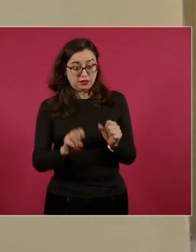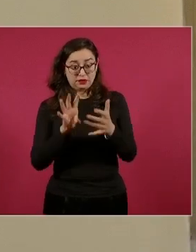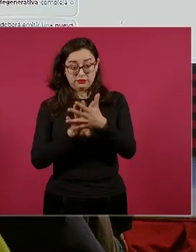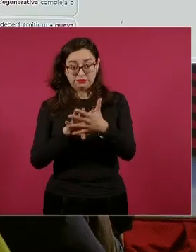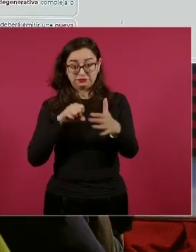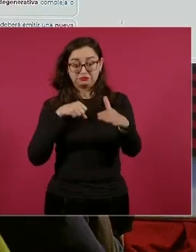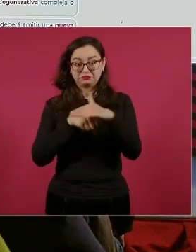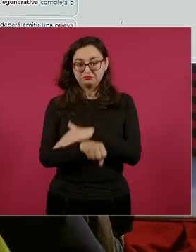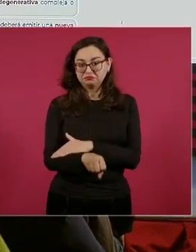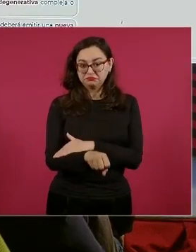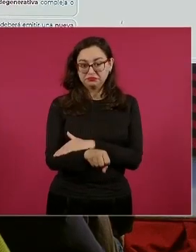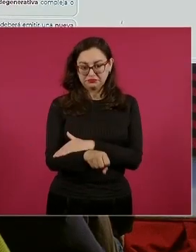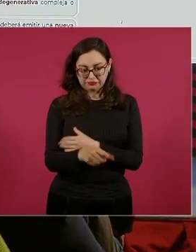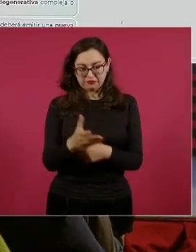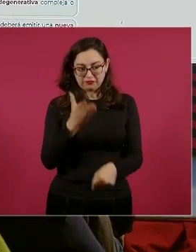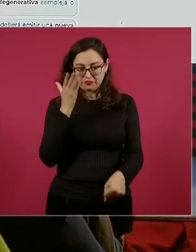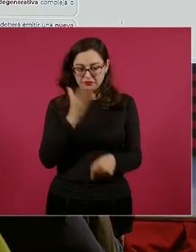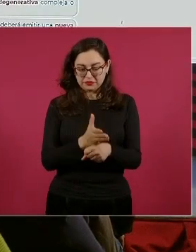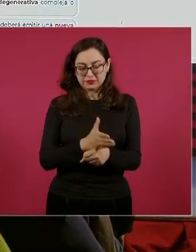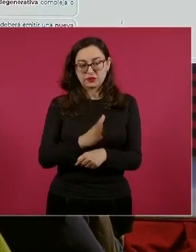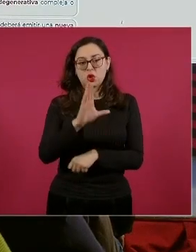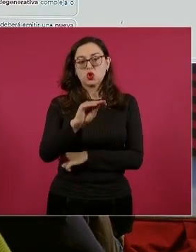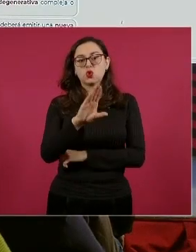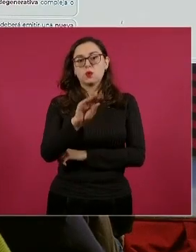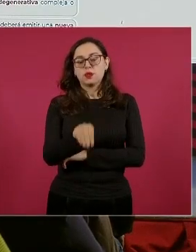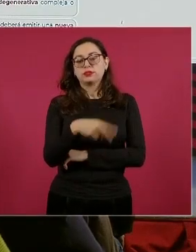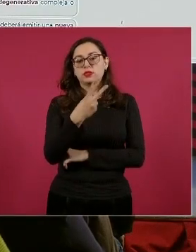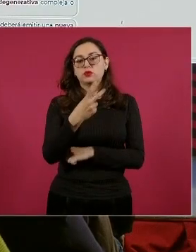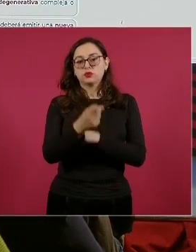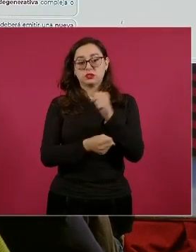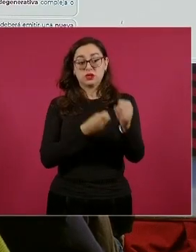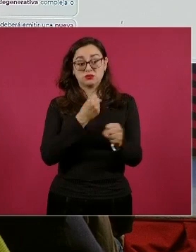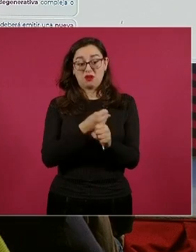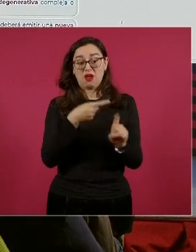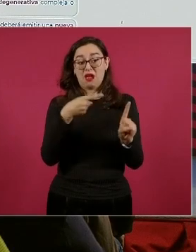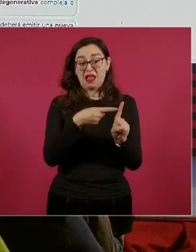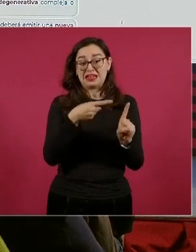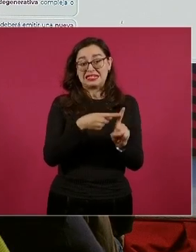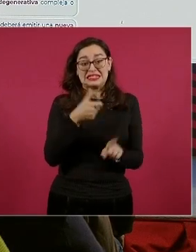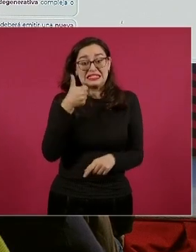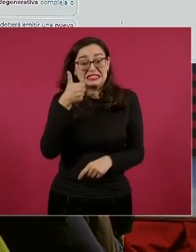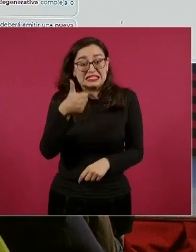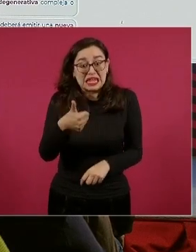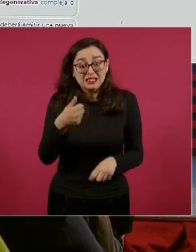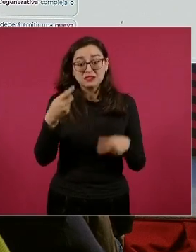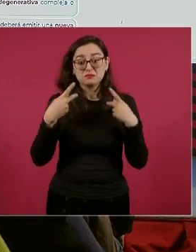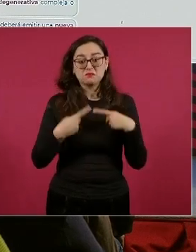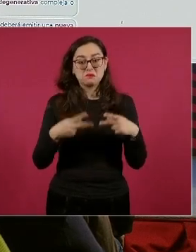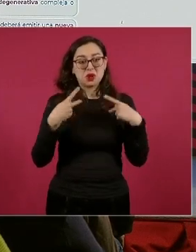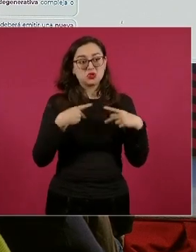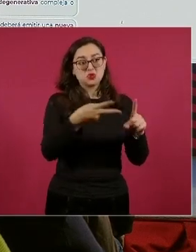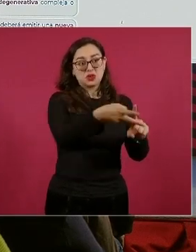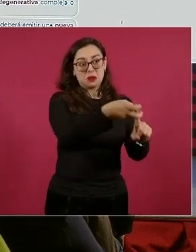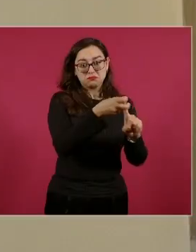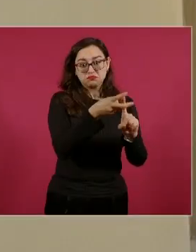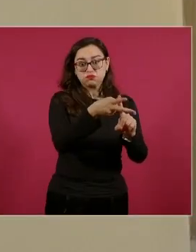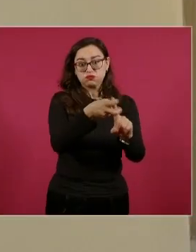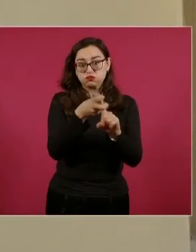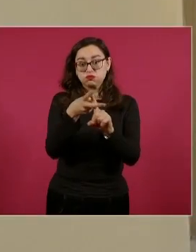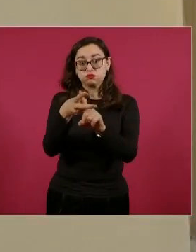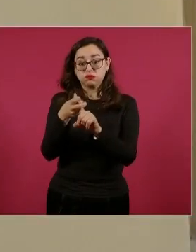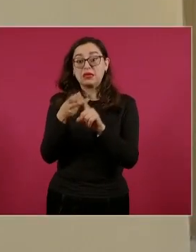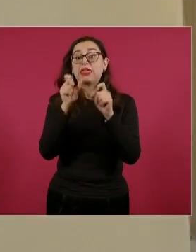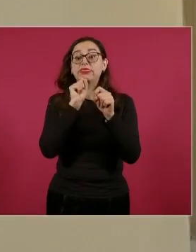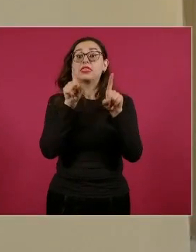Él fue sentenciado a 92 años de prisión por el secuestro de seis activistas y se le relaciona con la desaparición de los